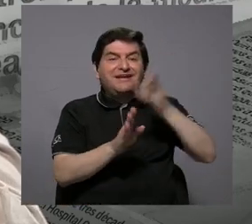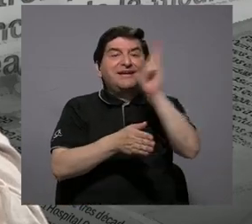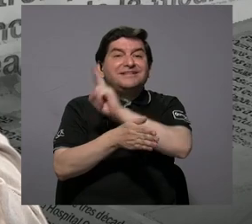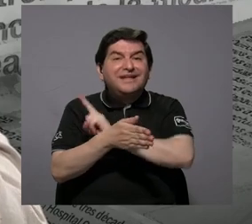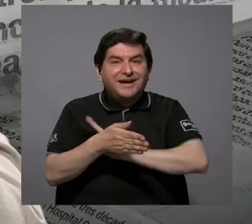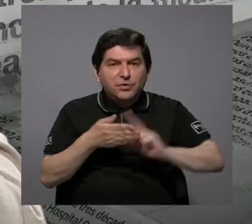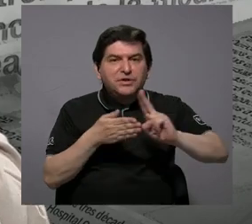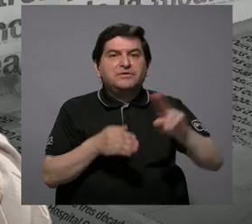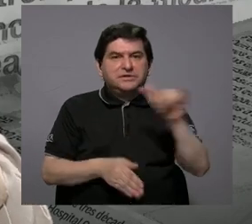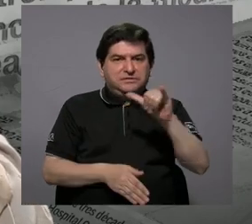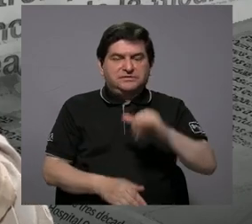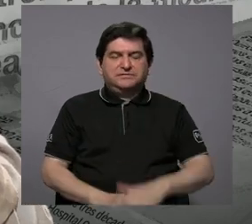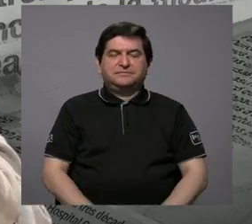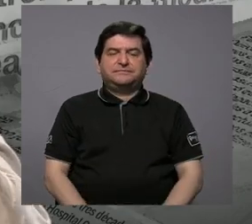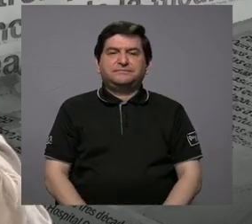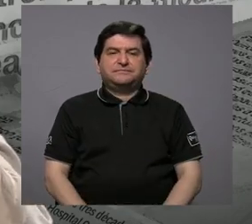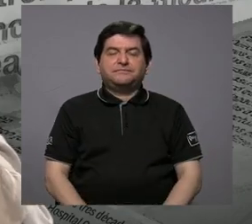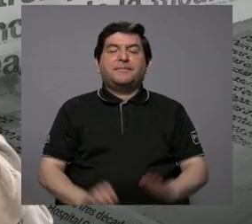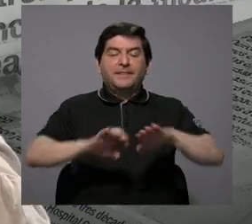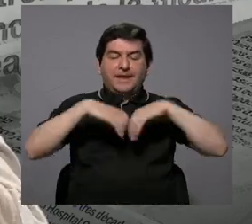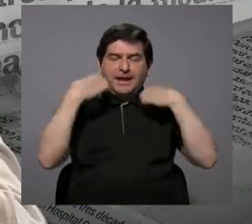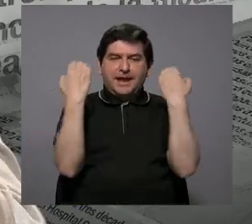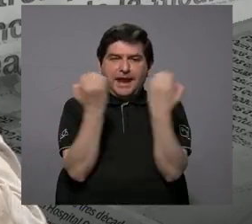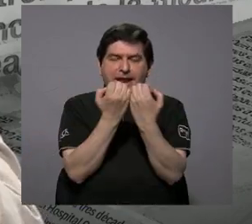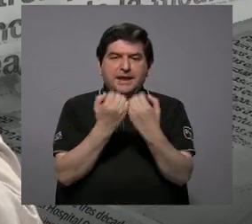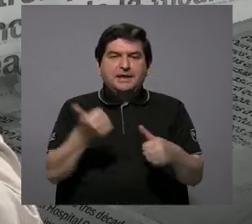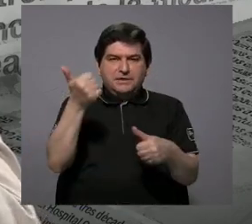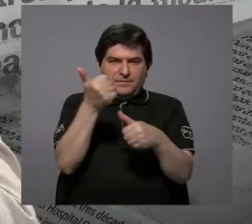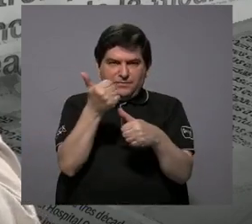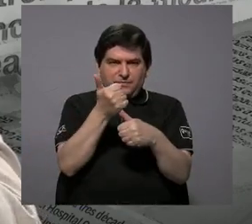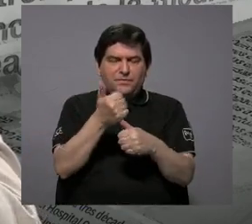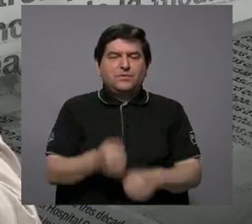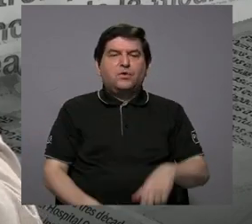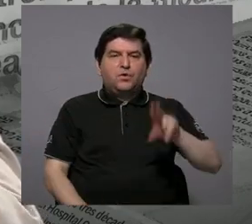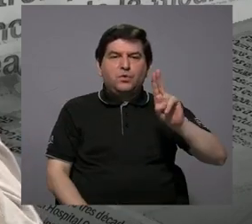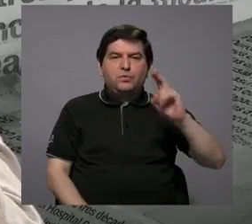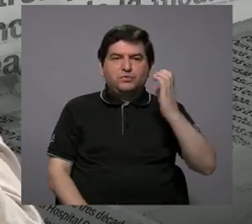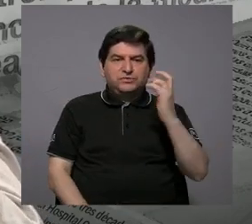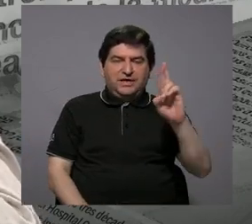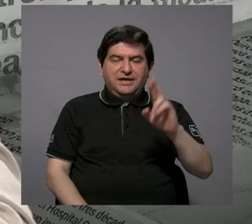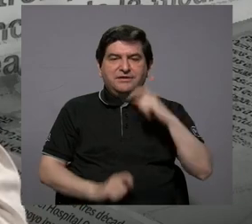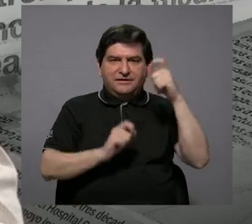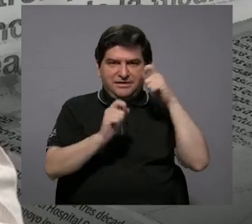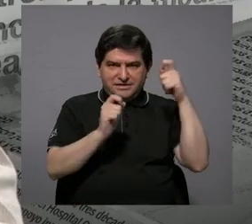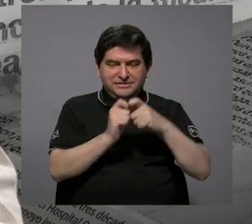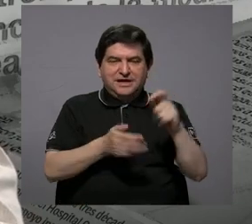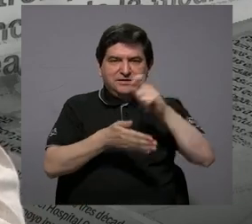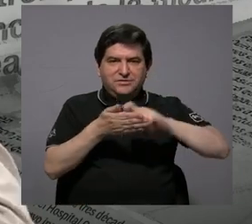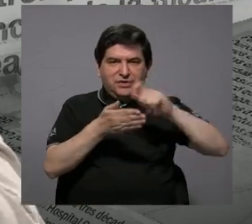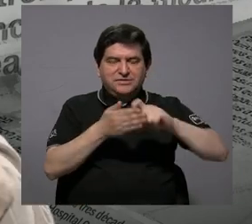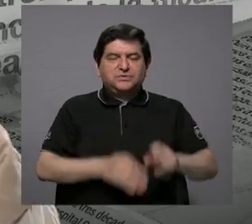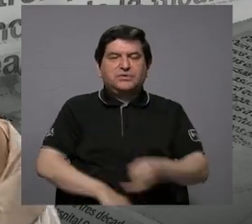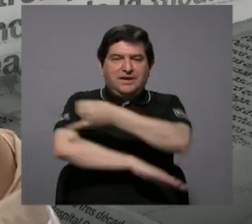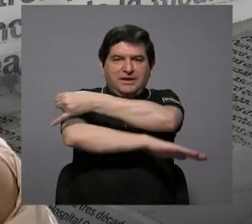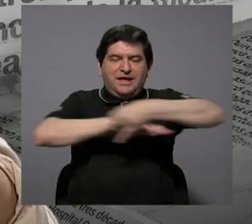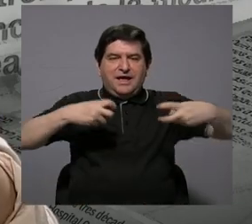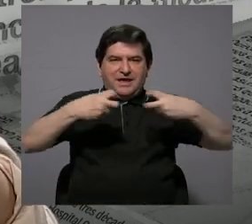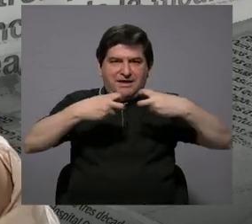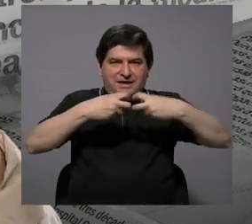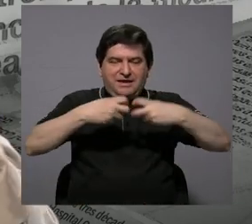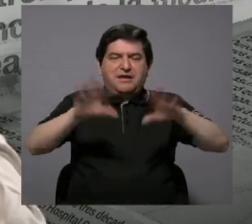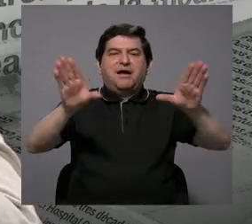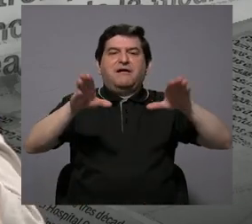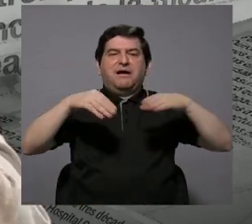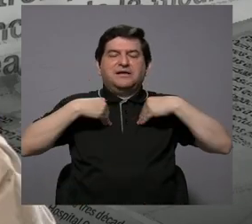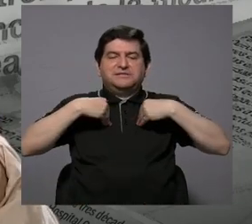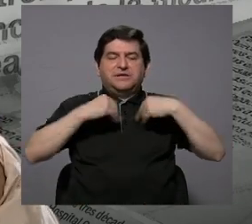universidad, es que el equipo consultor de la Universidad de Costa Rica, específicamente la Escuela de Ingeniería Eléctrica, adoptó